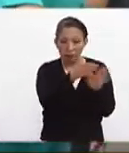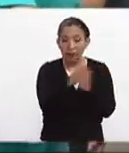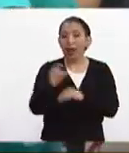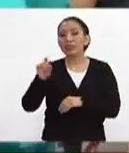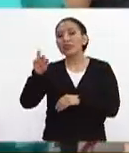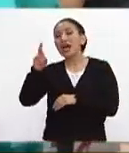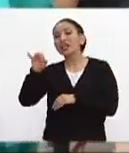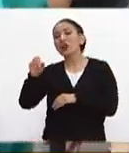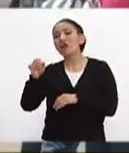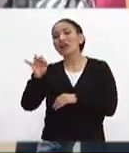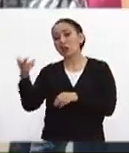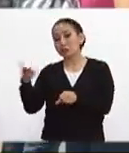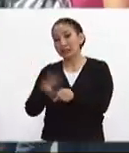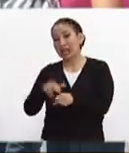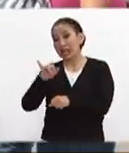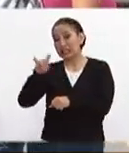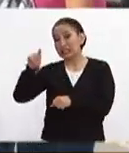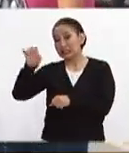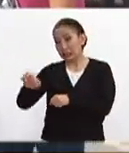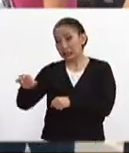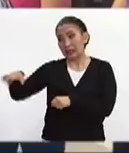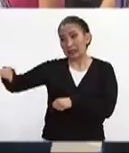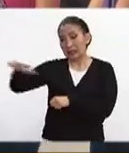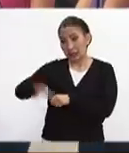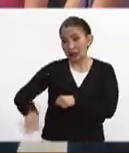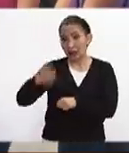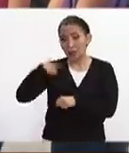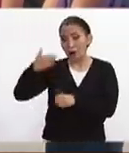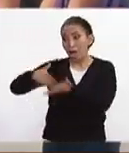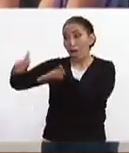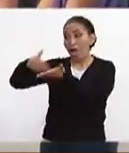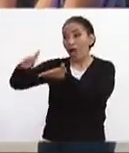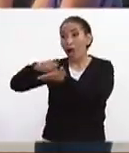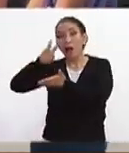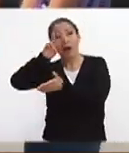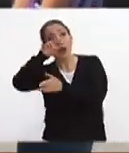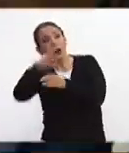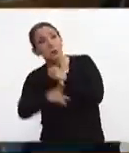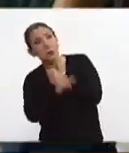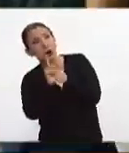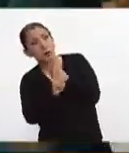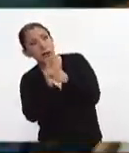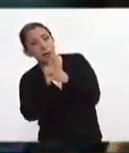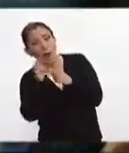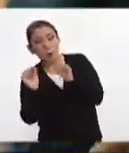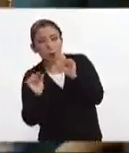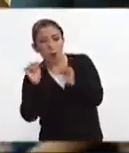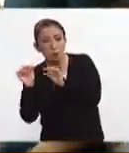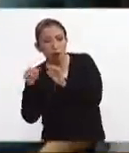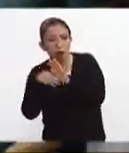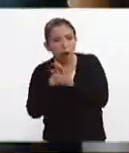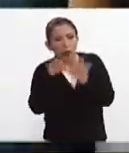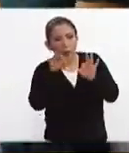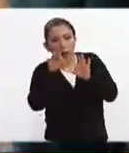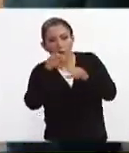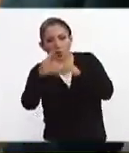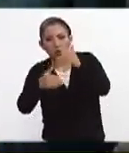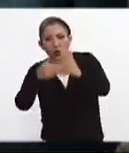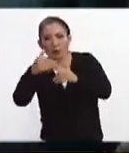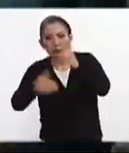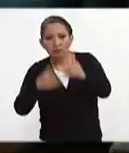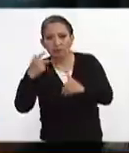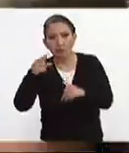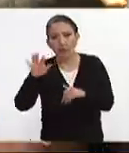Fernández que es un hospital importante del Issste que había sido evacuado y con algún problema ya empezó a regularizar su su operación